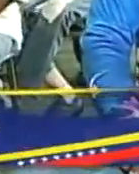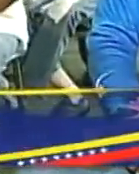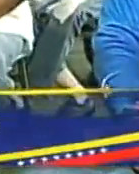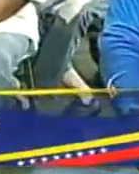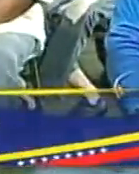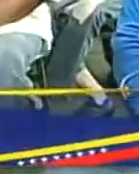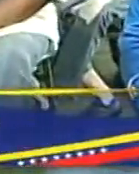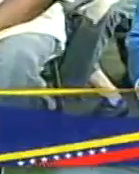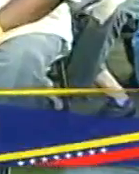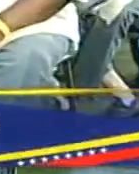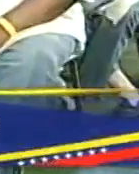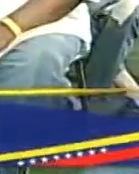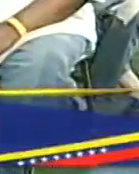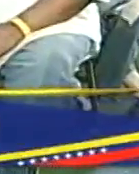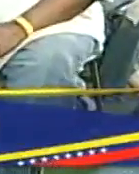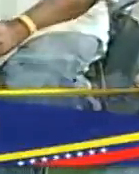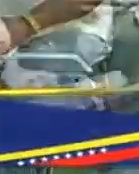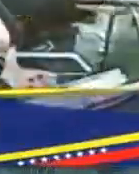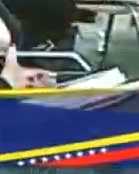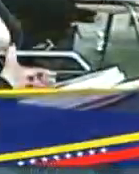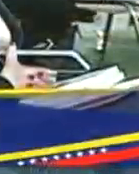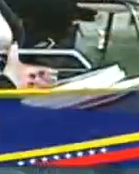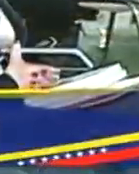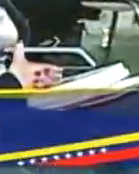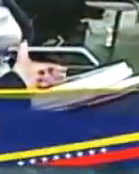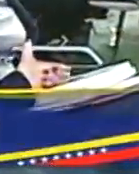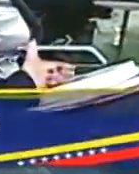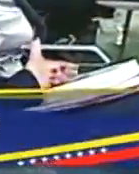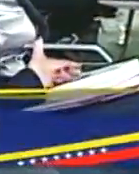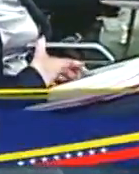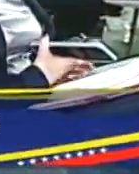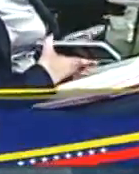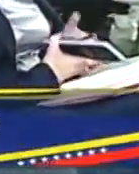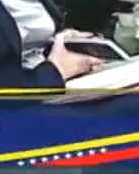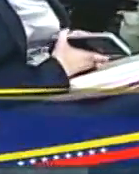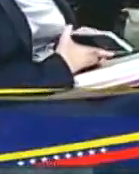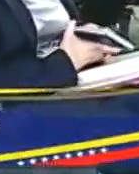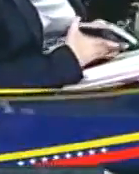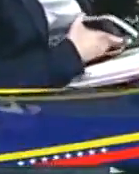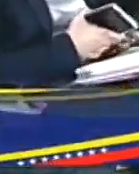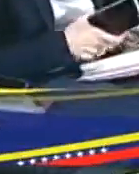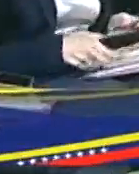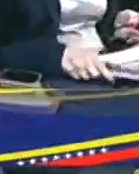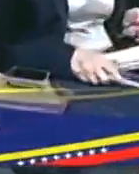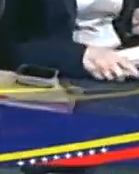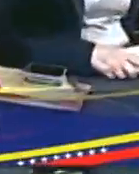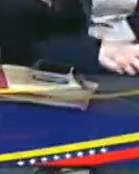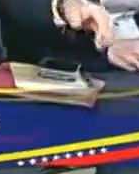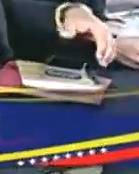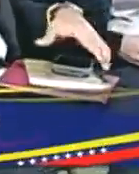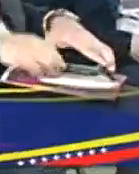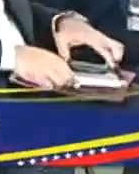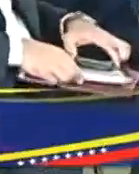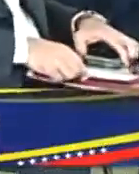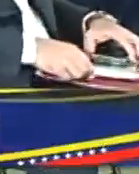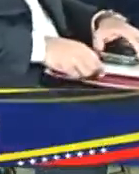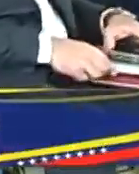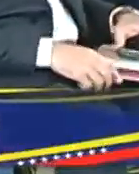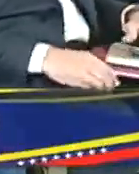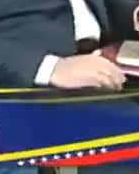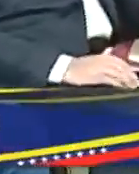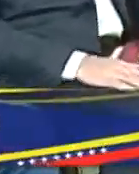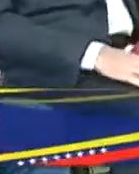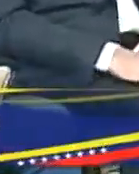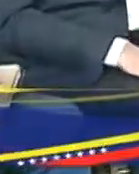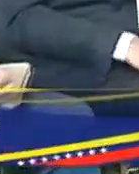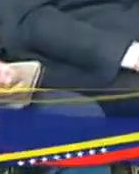Climático que se desarrolla en estos espacios. Durante su intervención expresó a los 396